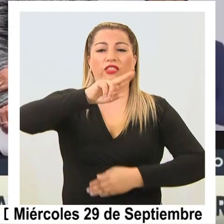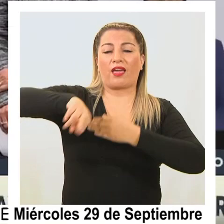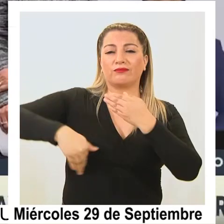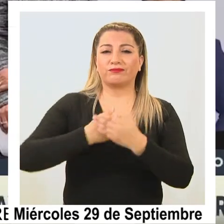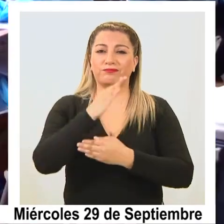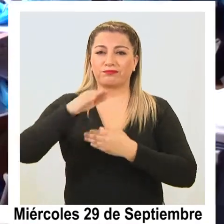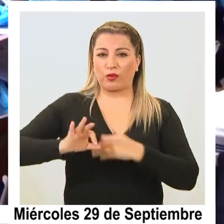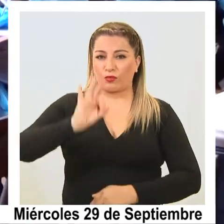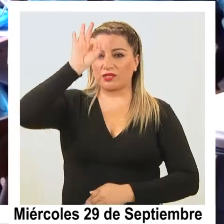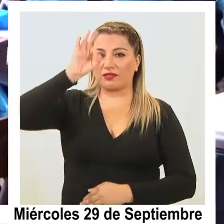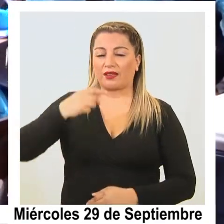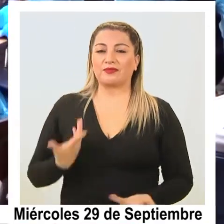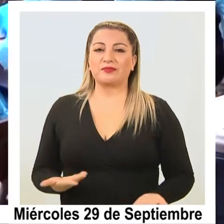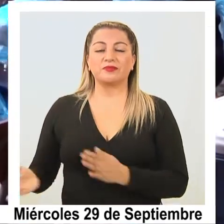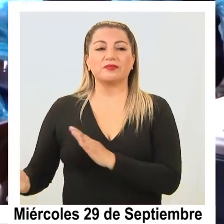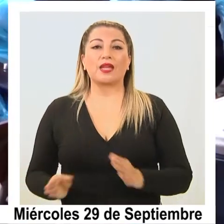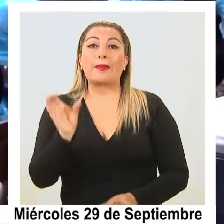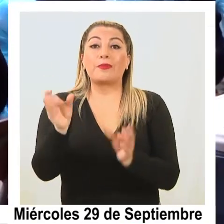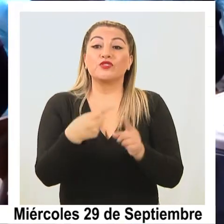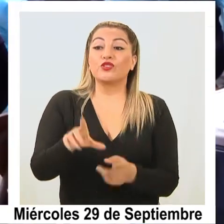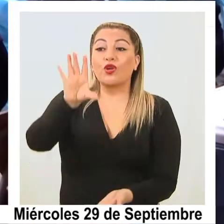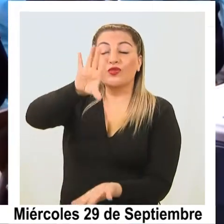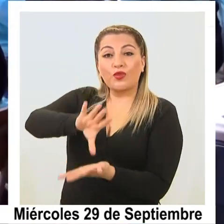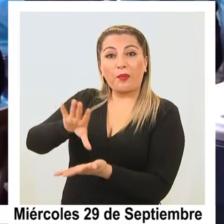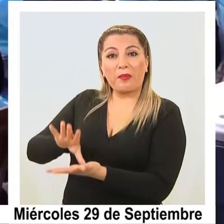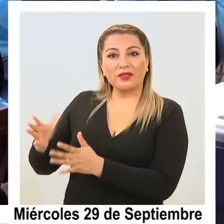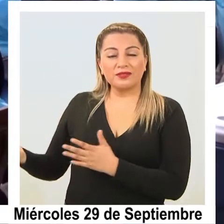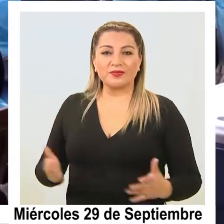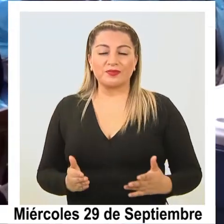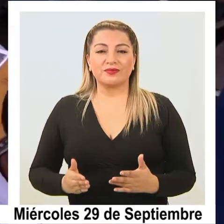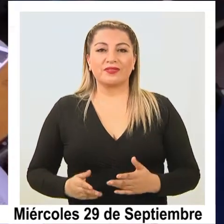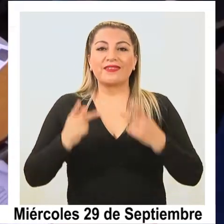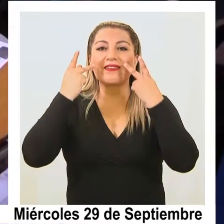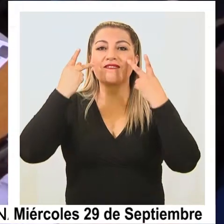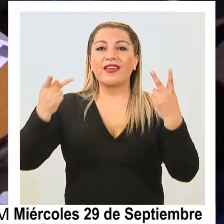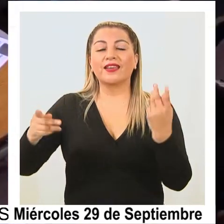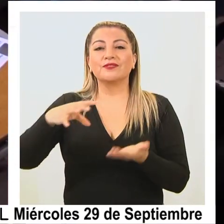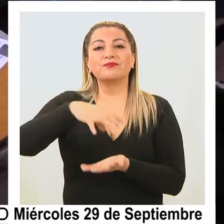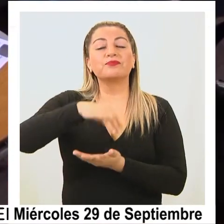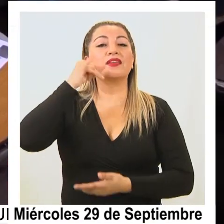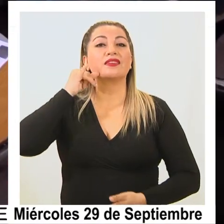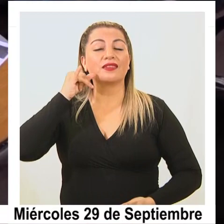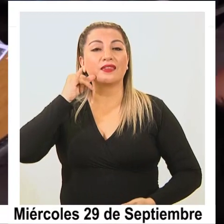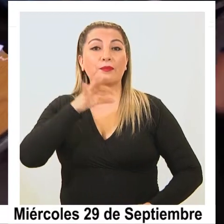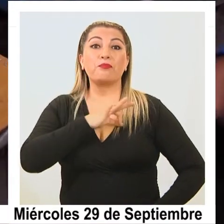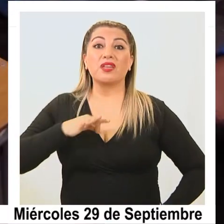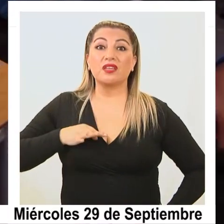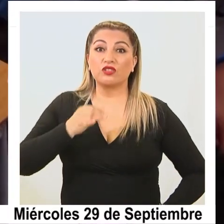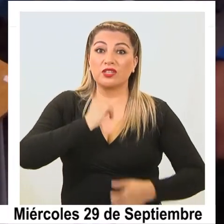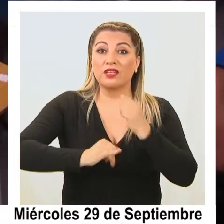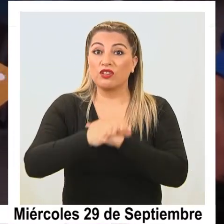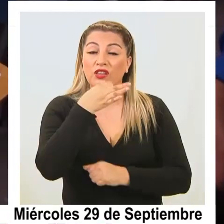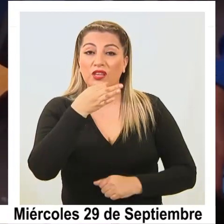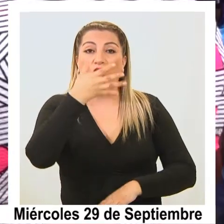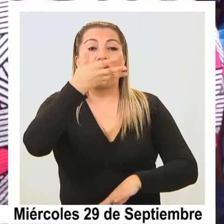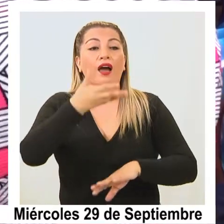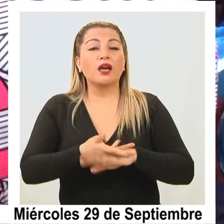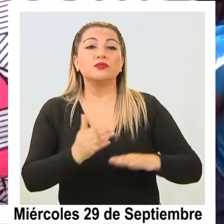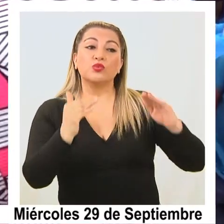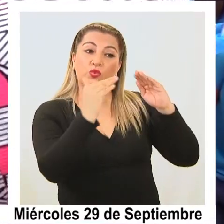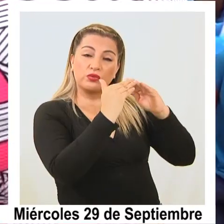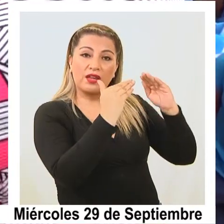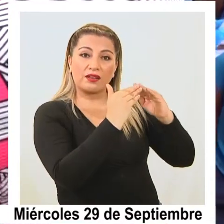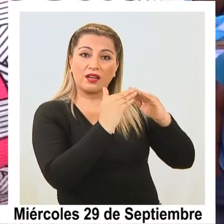esos números. Para los migrantes que se trasladen a la ciudad de Iquique, dijo el ministro, se dispondrá de centros de